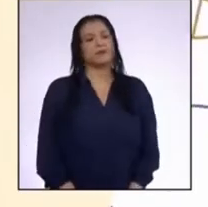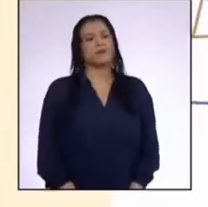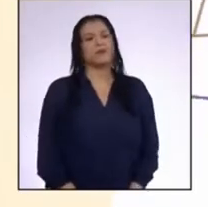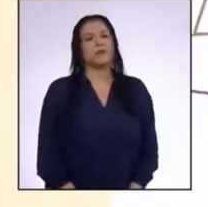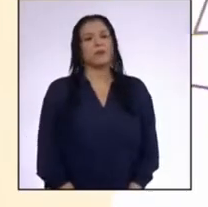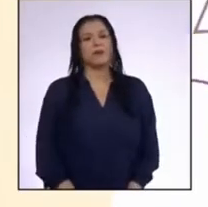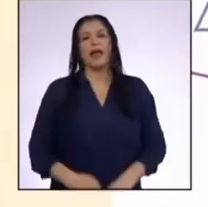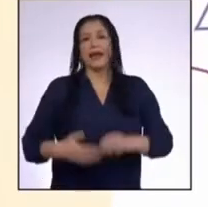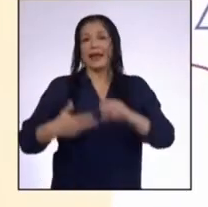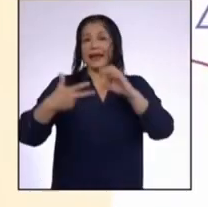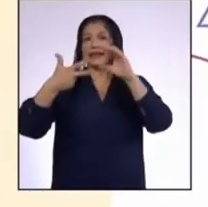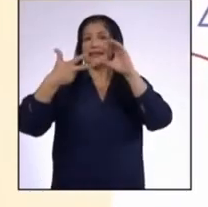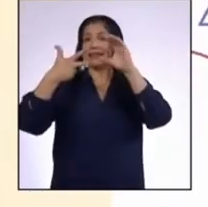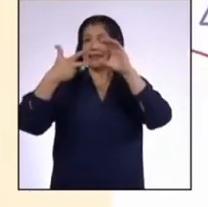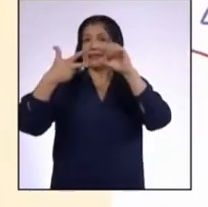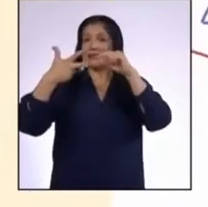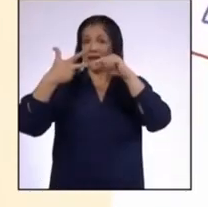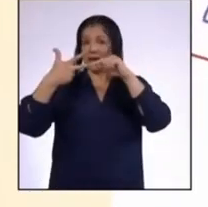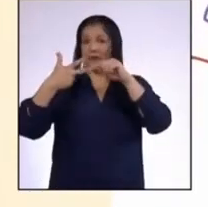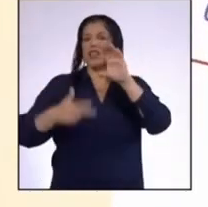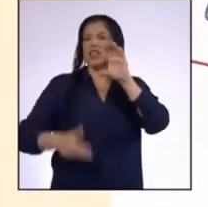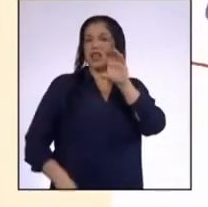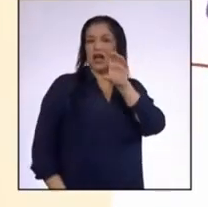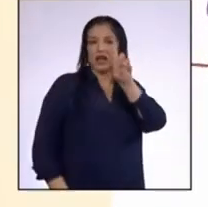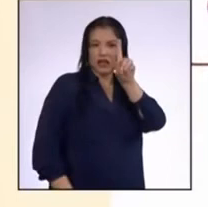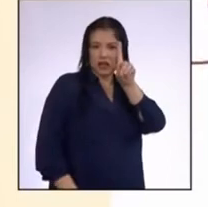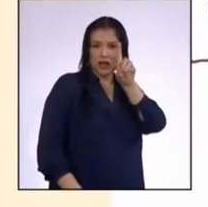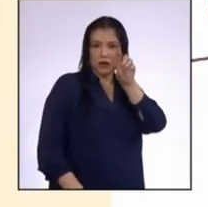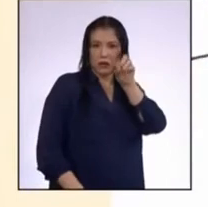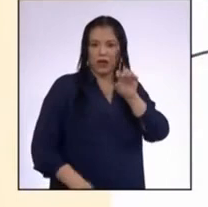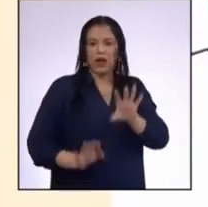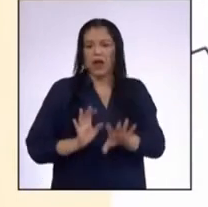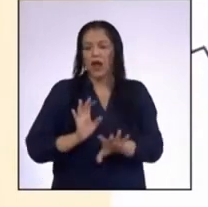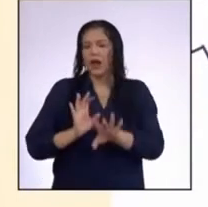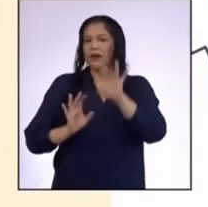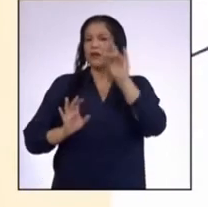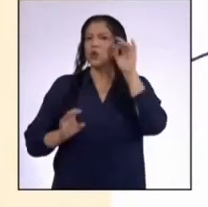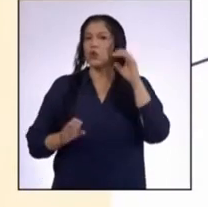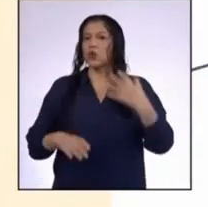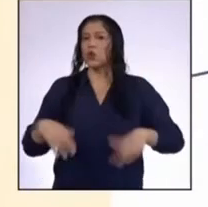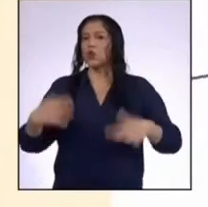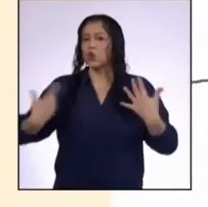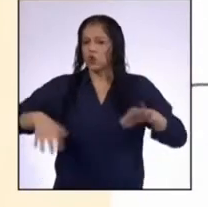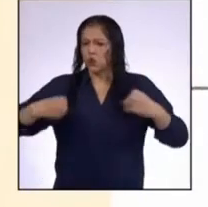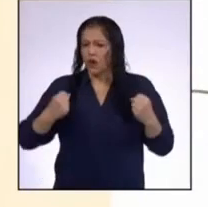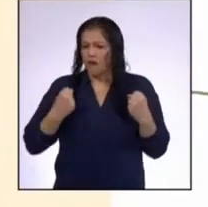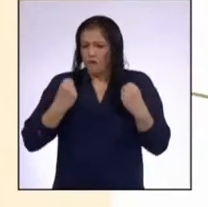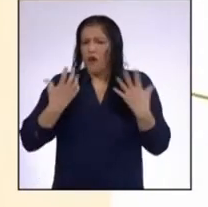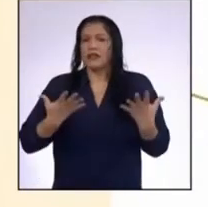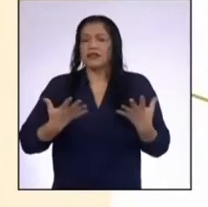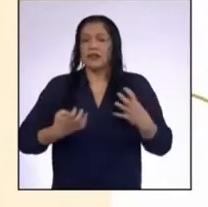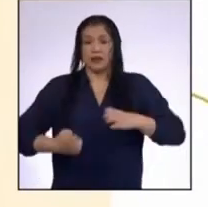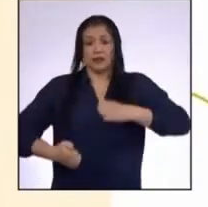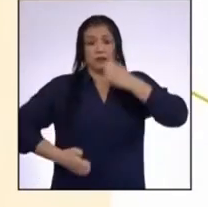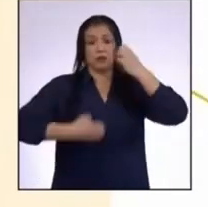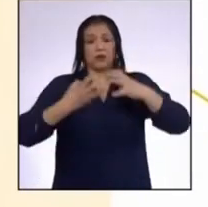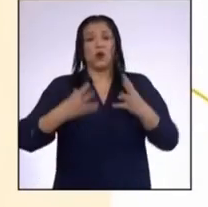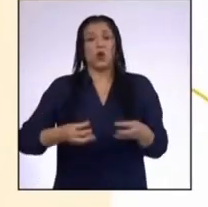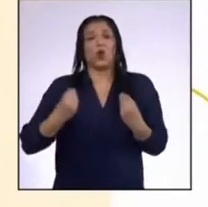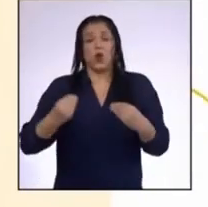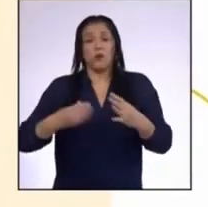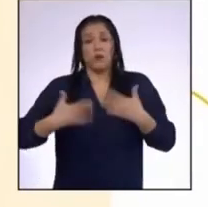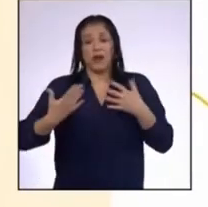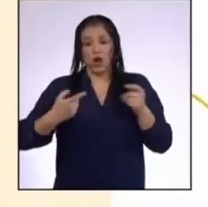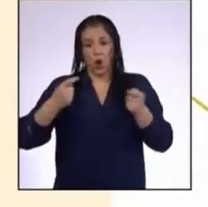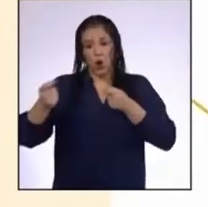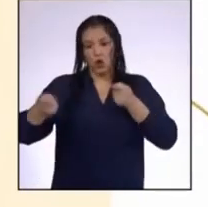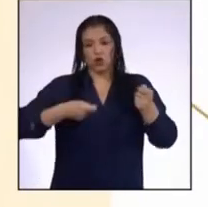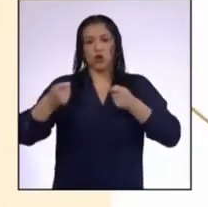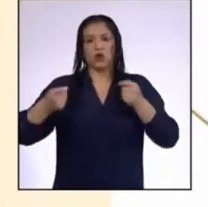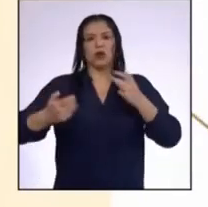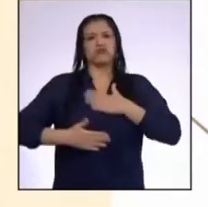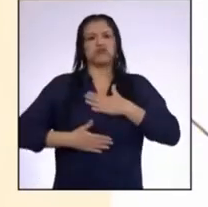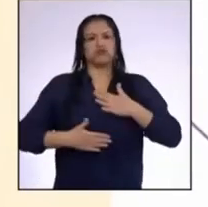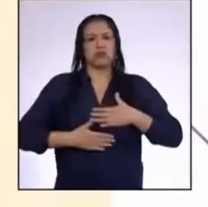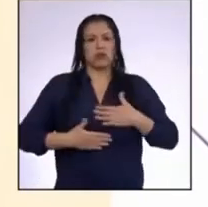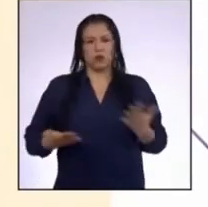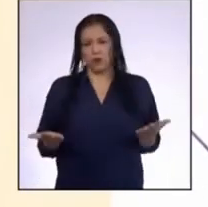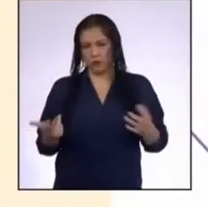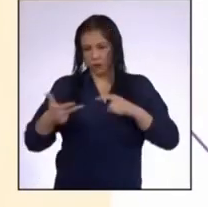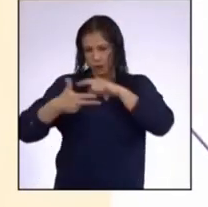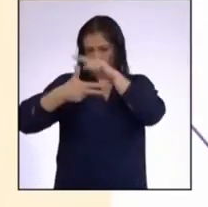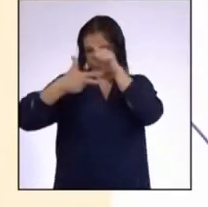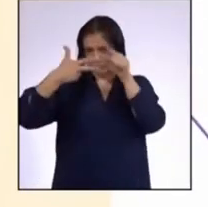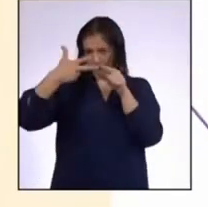C. Charles Darwin descubrió el poder de las emociones y cómo controlarlas con el cuerpo